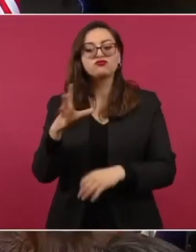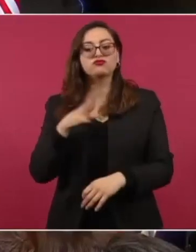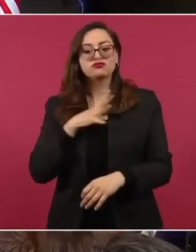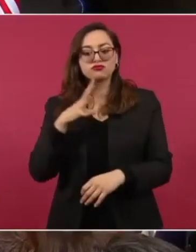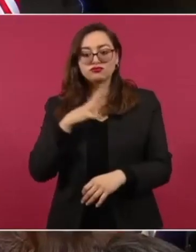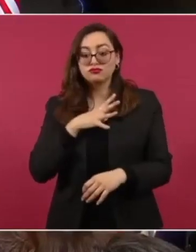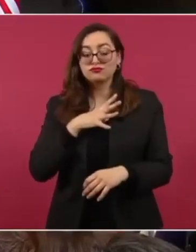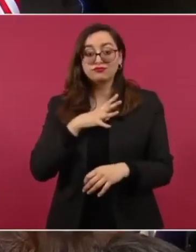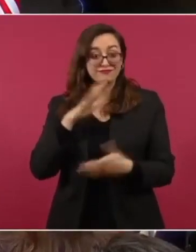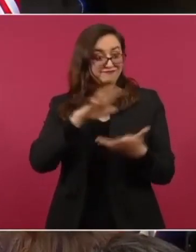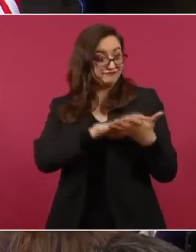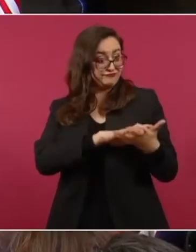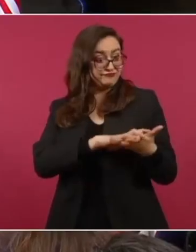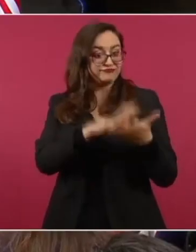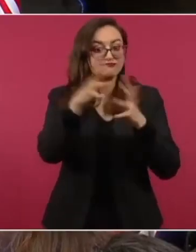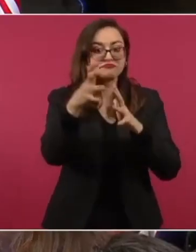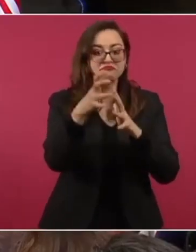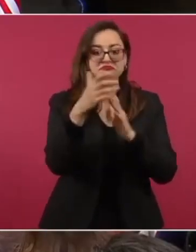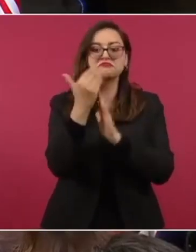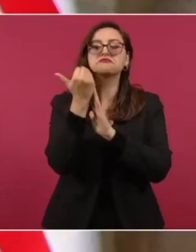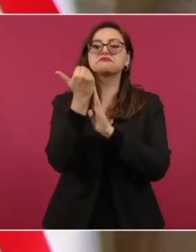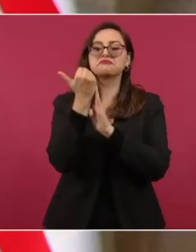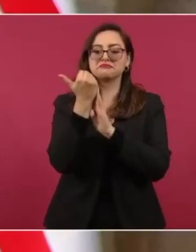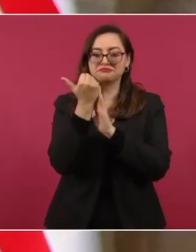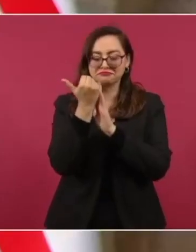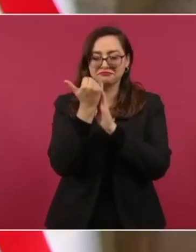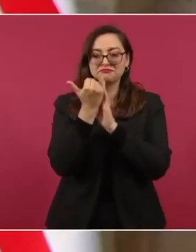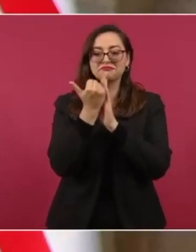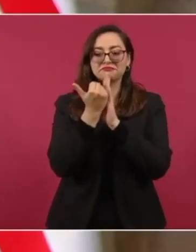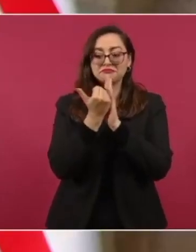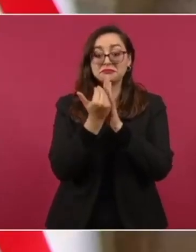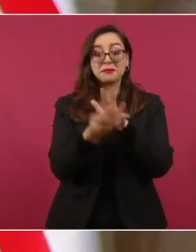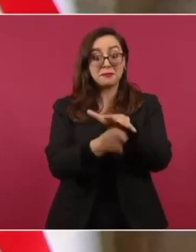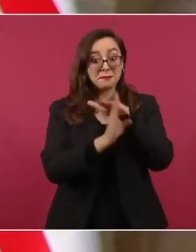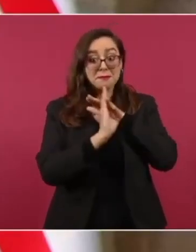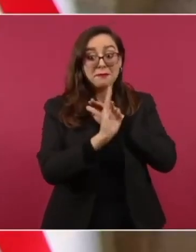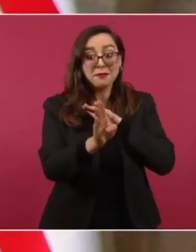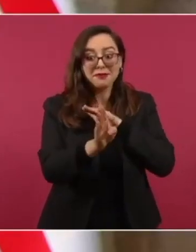violencia, es menos la migración.